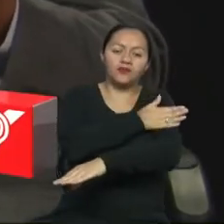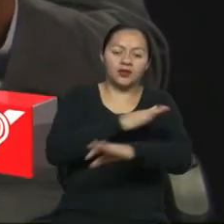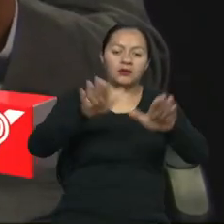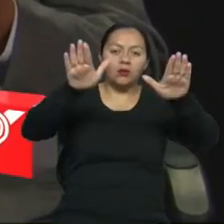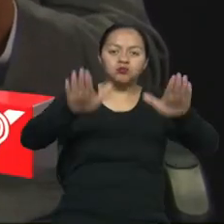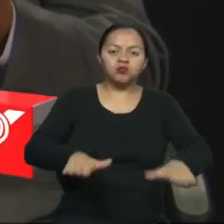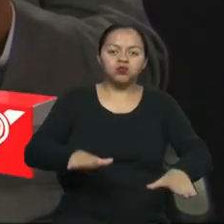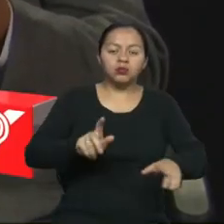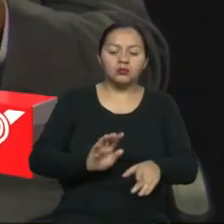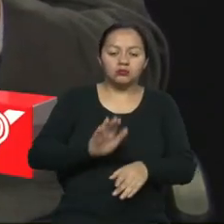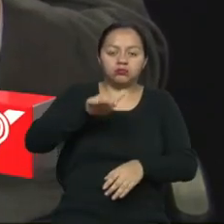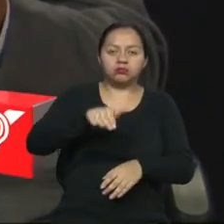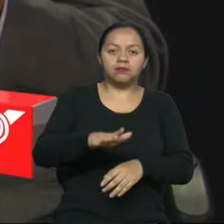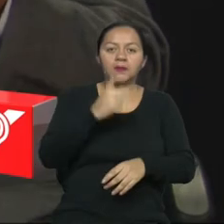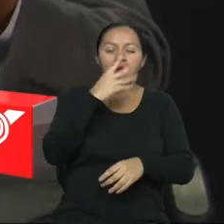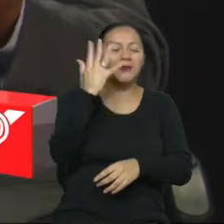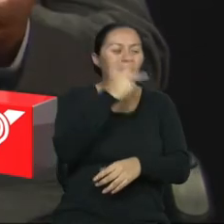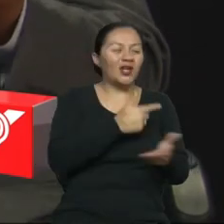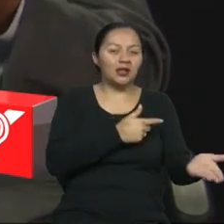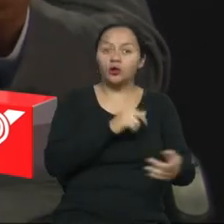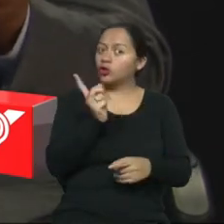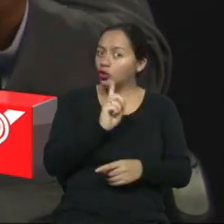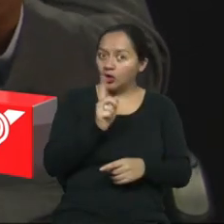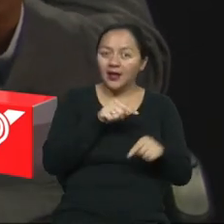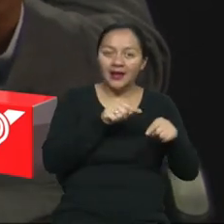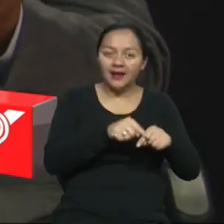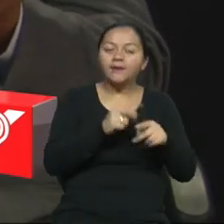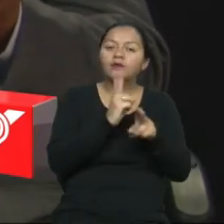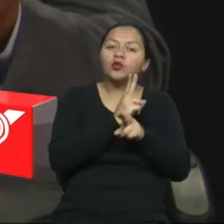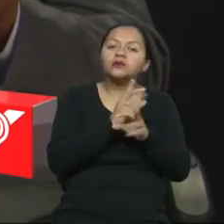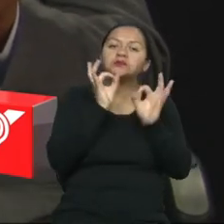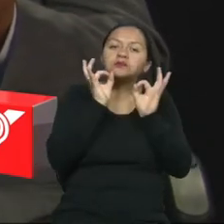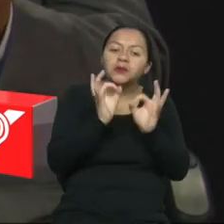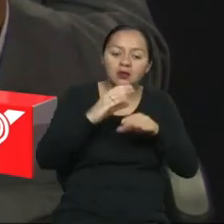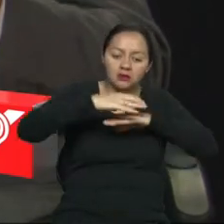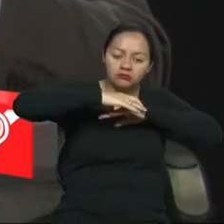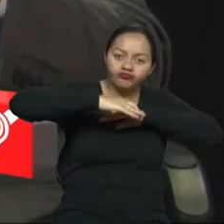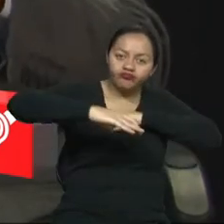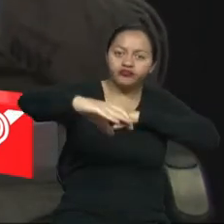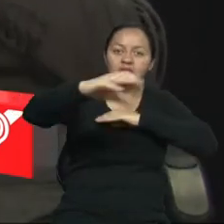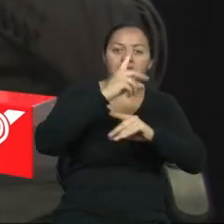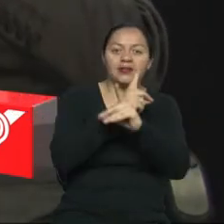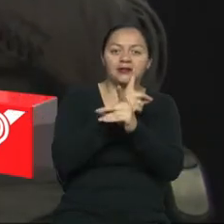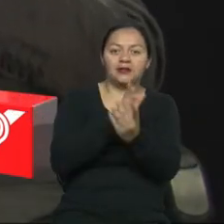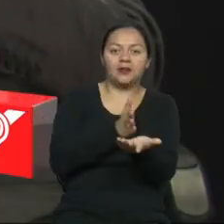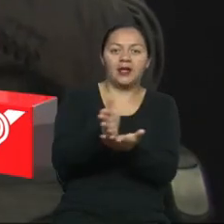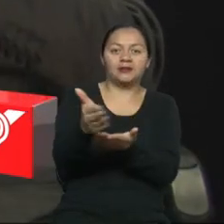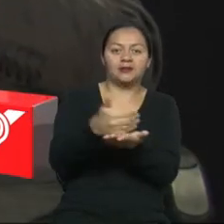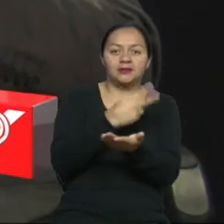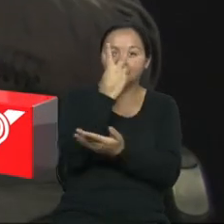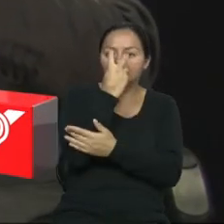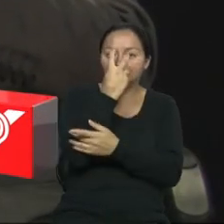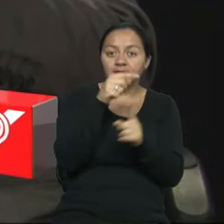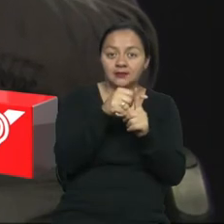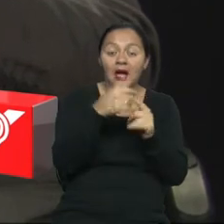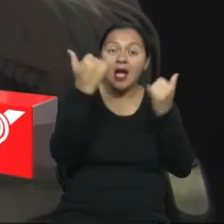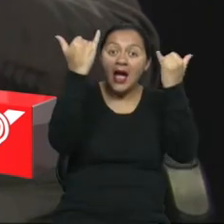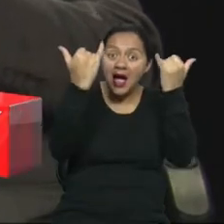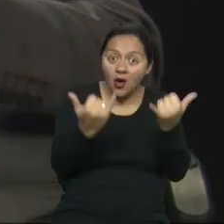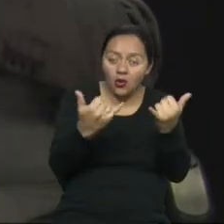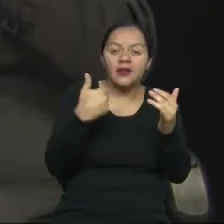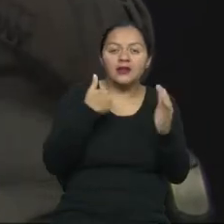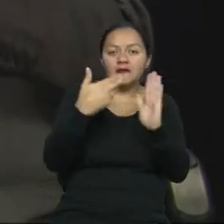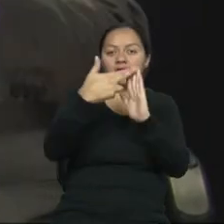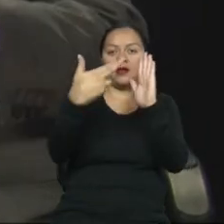que existía topaba muy sutilmente lo que son las bandas podotáctiles. En la actualidad existe una norma puntual sobre bandas